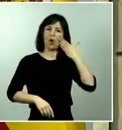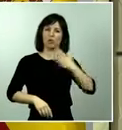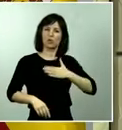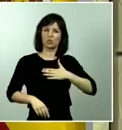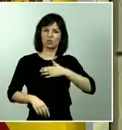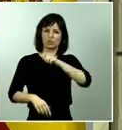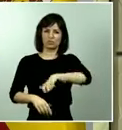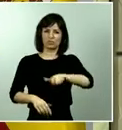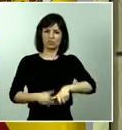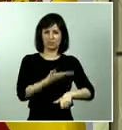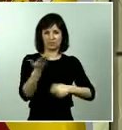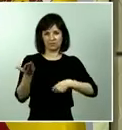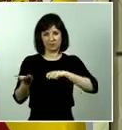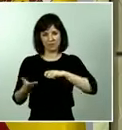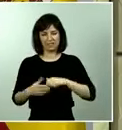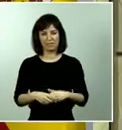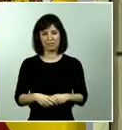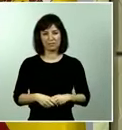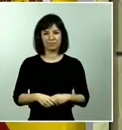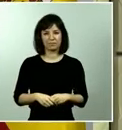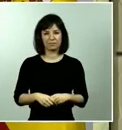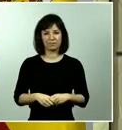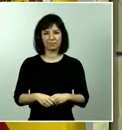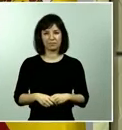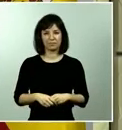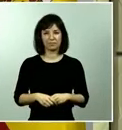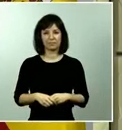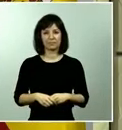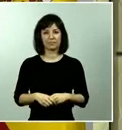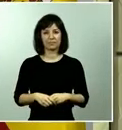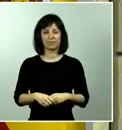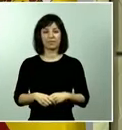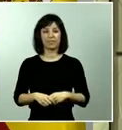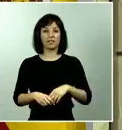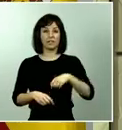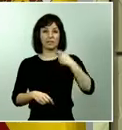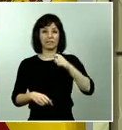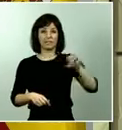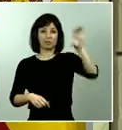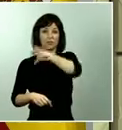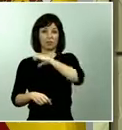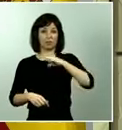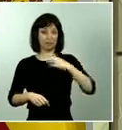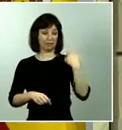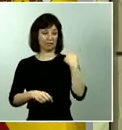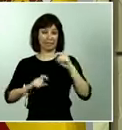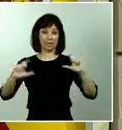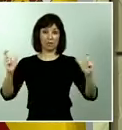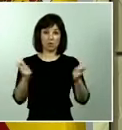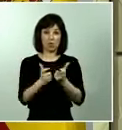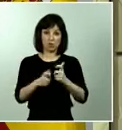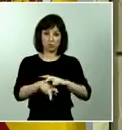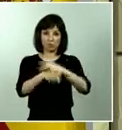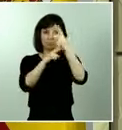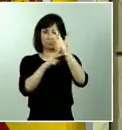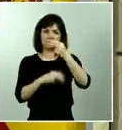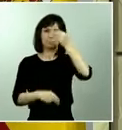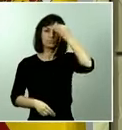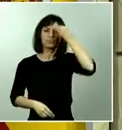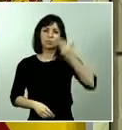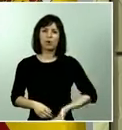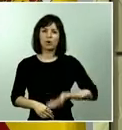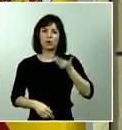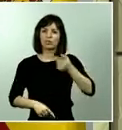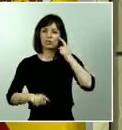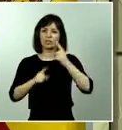española. reunión de hoy con los presidentes de comunidades autónomas yo creo que es muy importante para que todo el mundo sepa